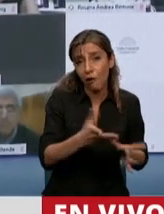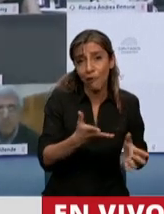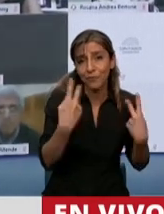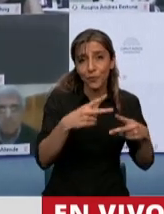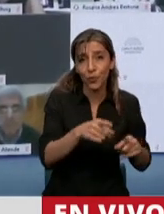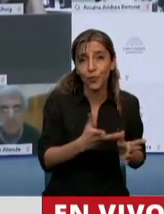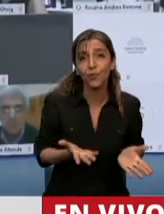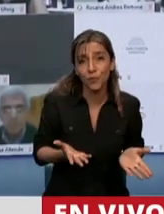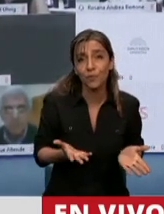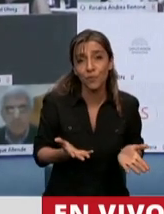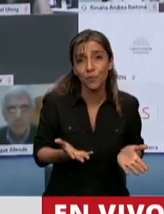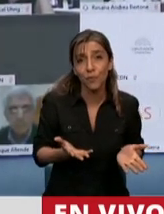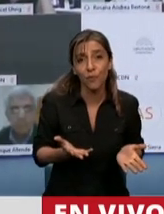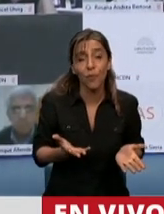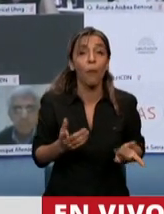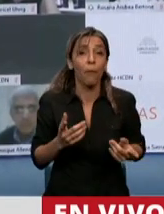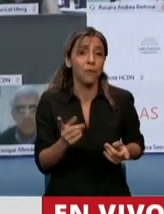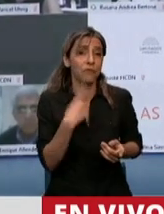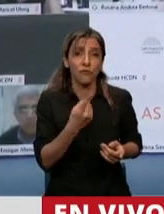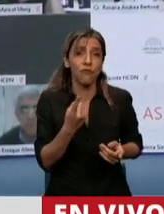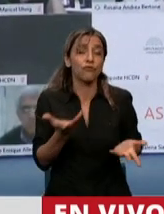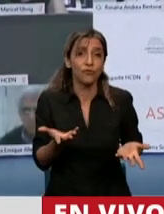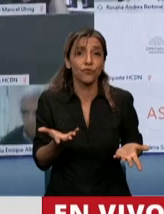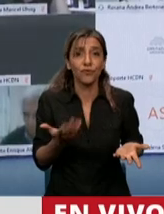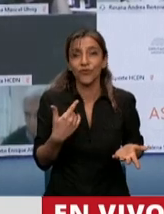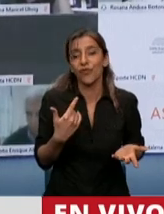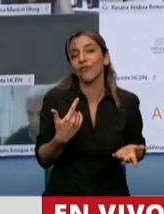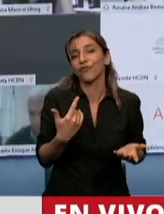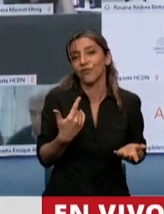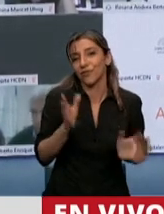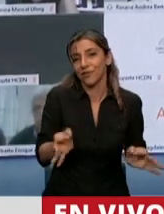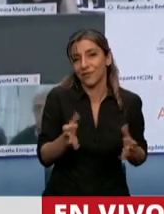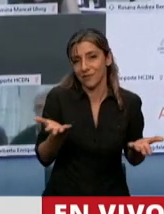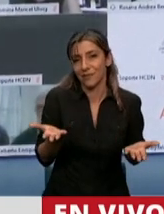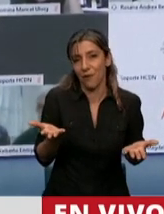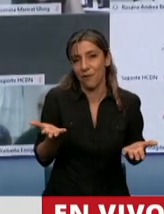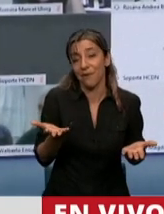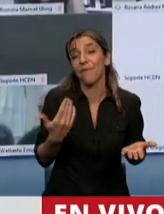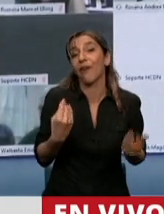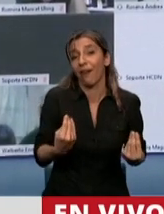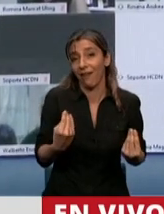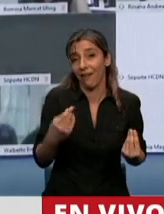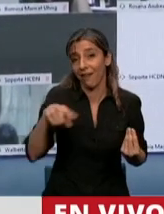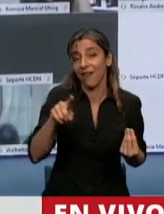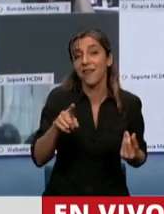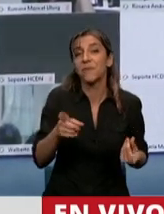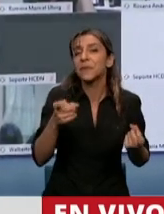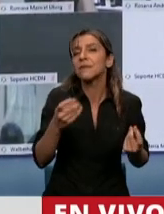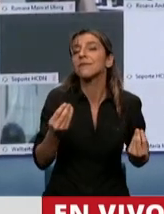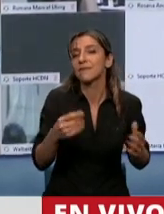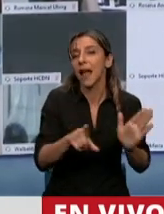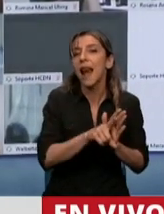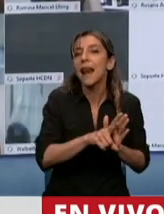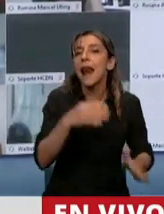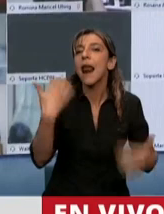ayudar al sector del turismo. Lo que necesitan legislativamente es la ley de emergencia. Lo que pidió